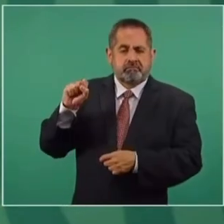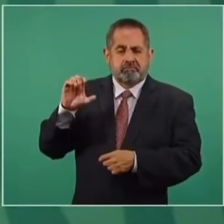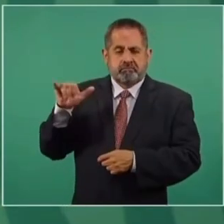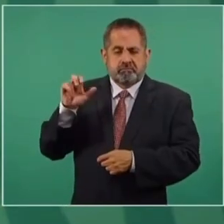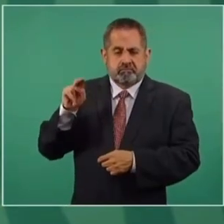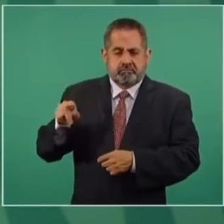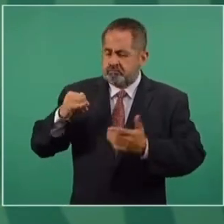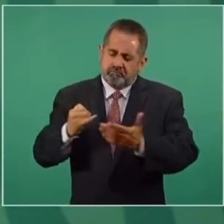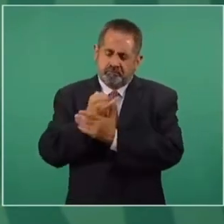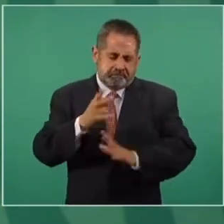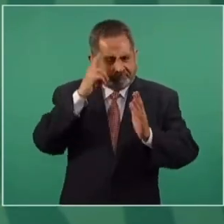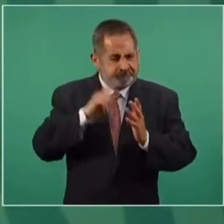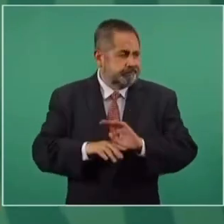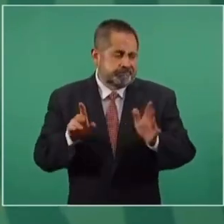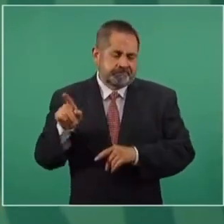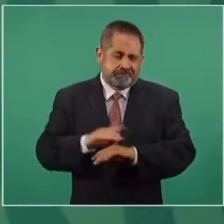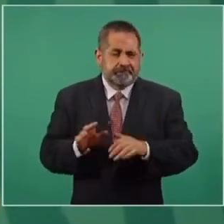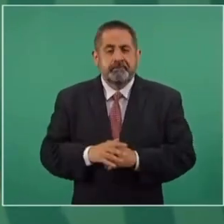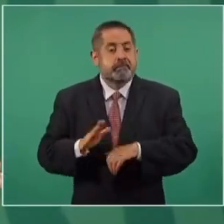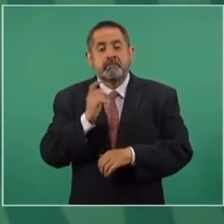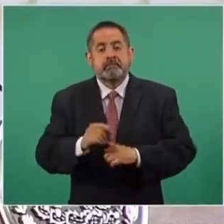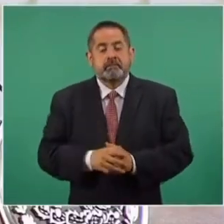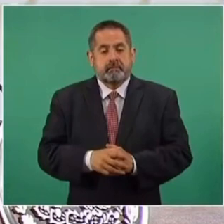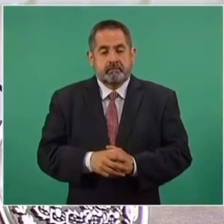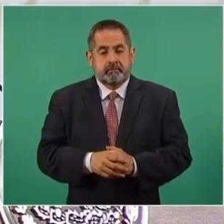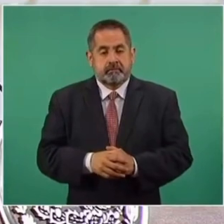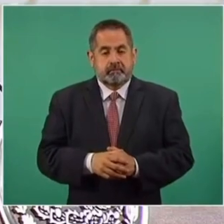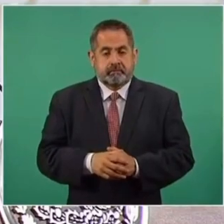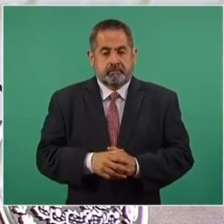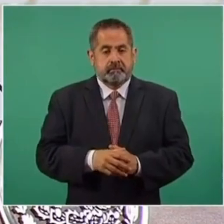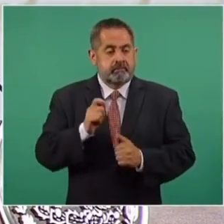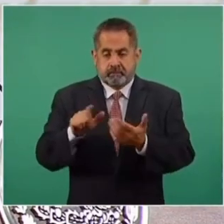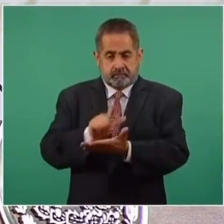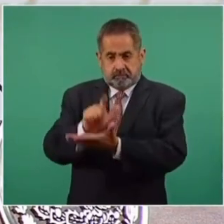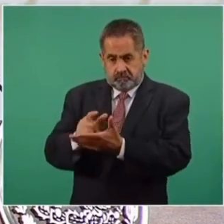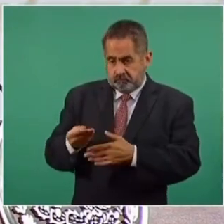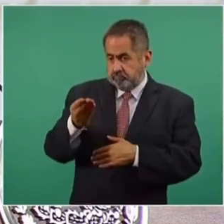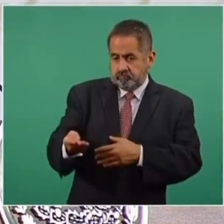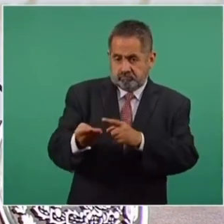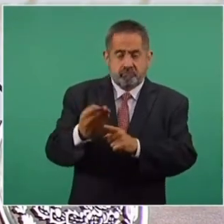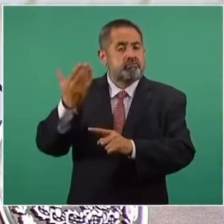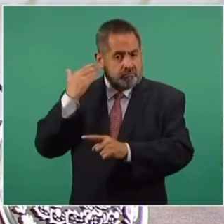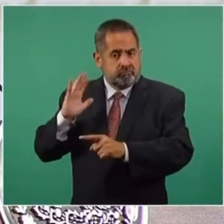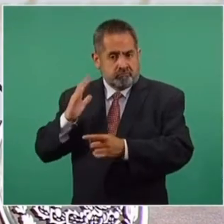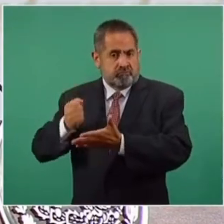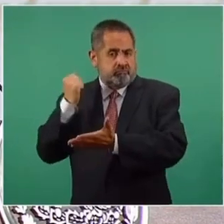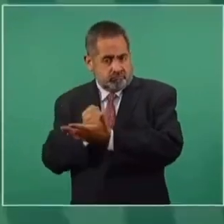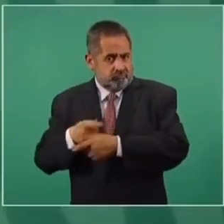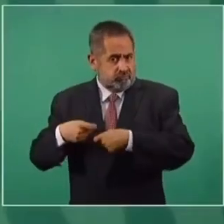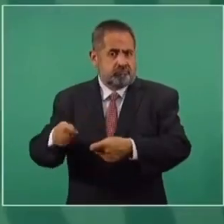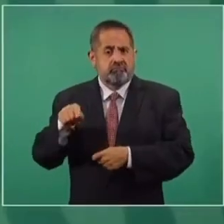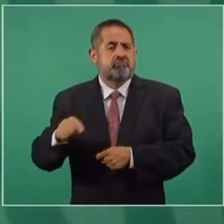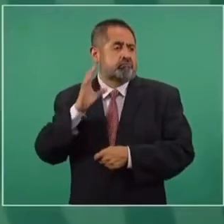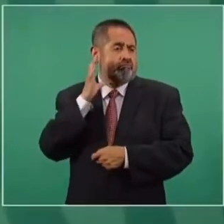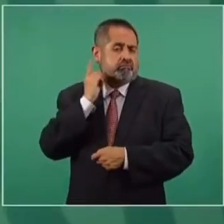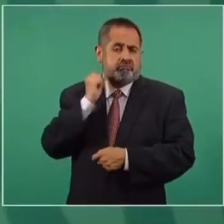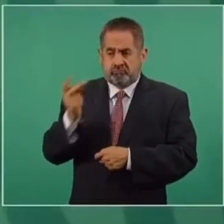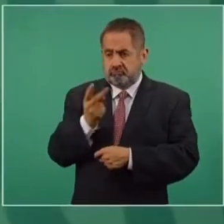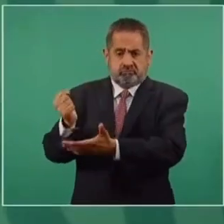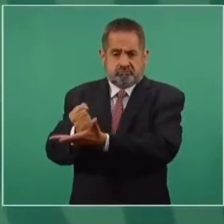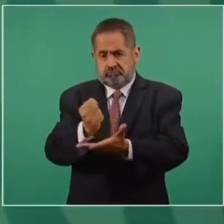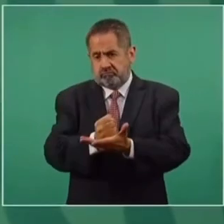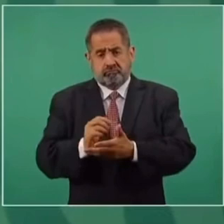porque se trata de una ley aprobada en el Congreso.